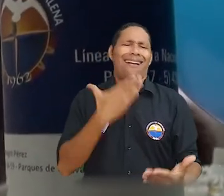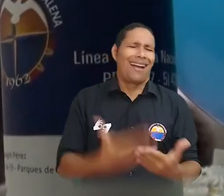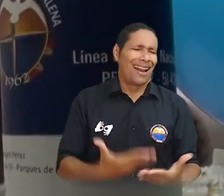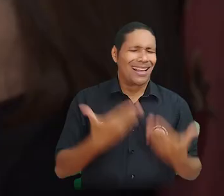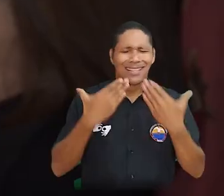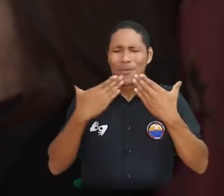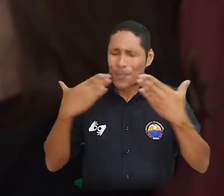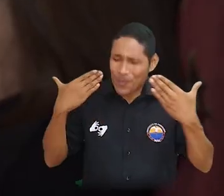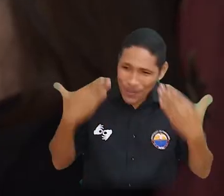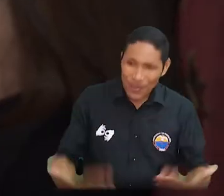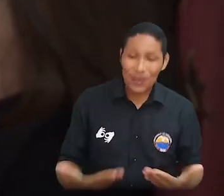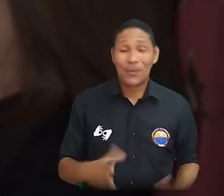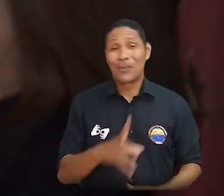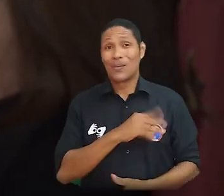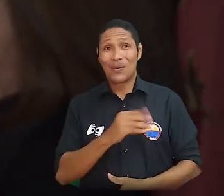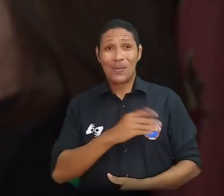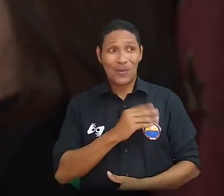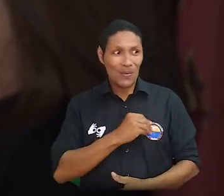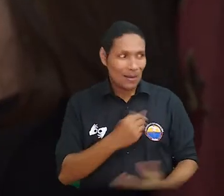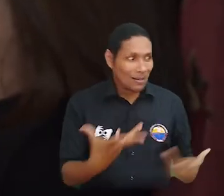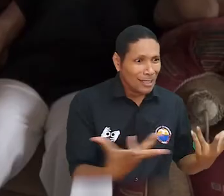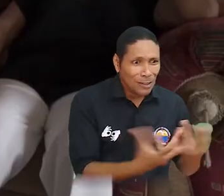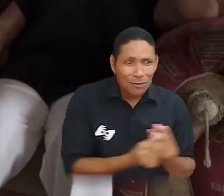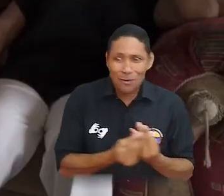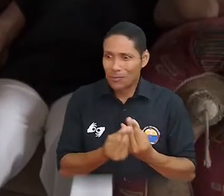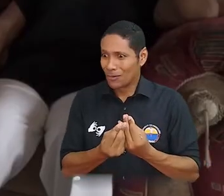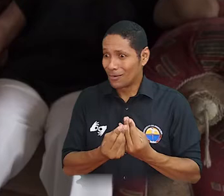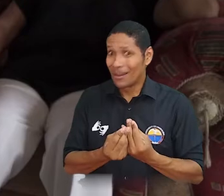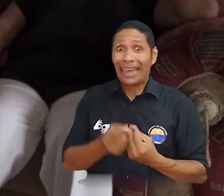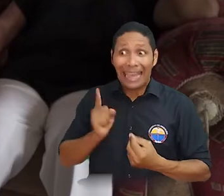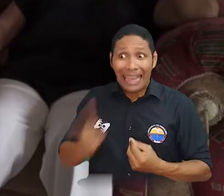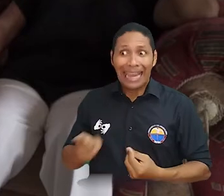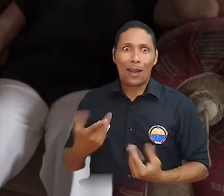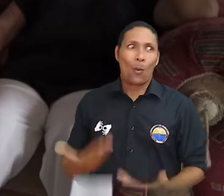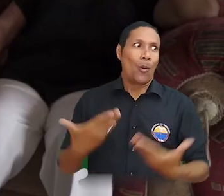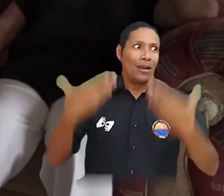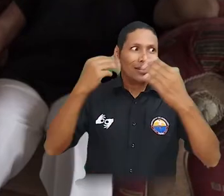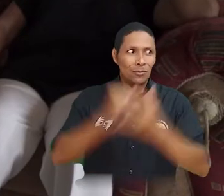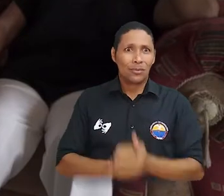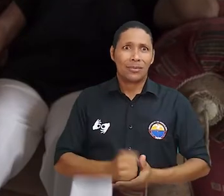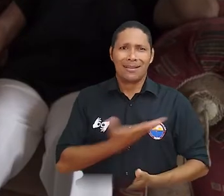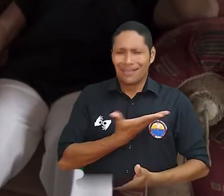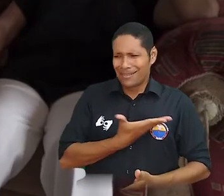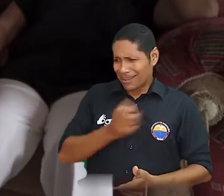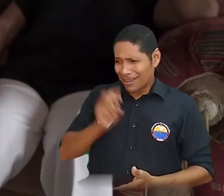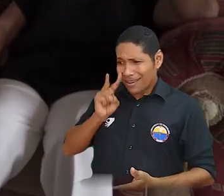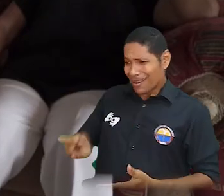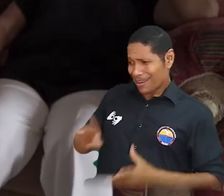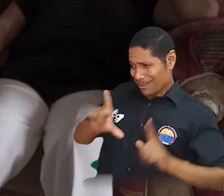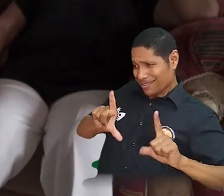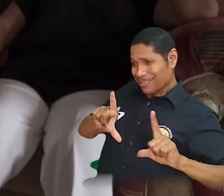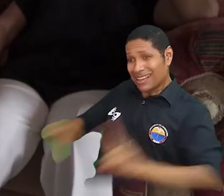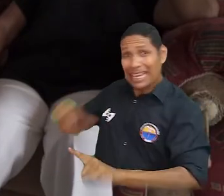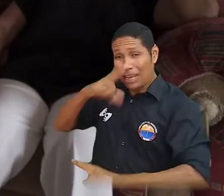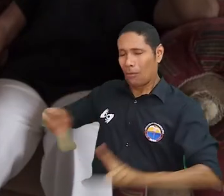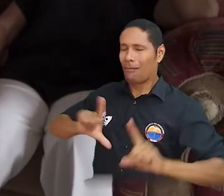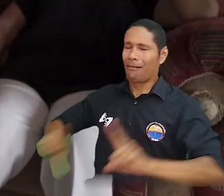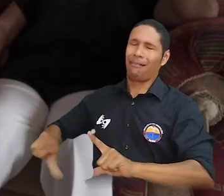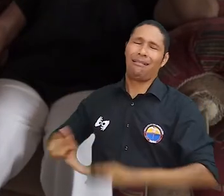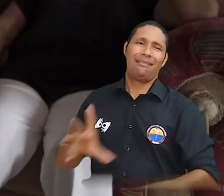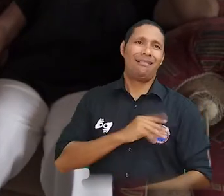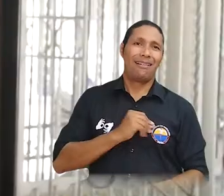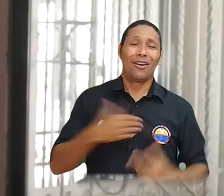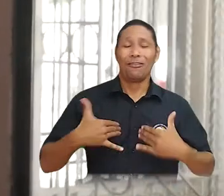nosotros. Estoy agradecido, estoy agradecido y estoy alegre por todas estas cosas, por este triunfo de todo, por él, porque